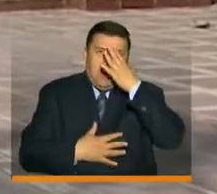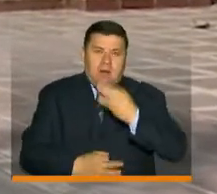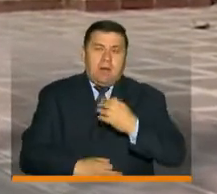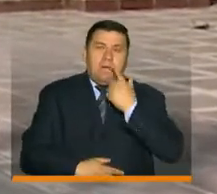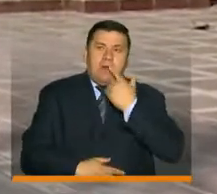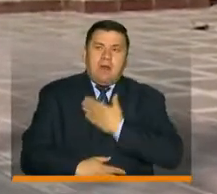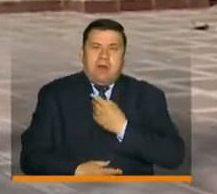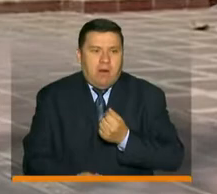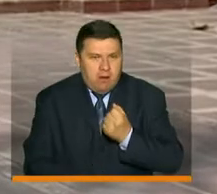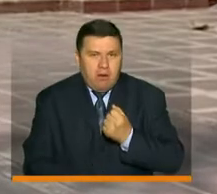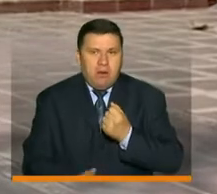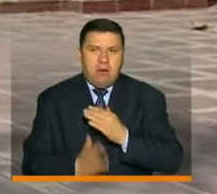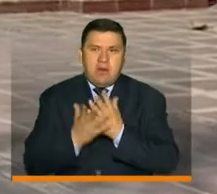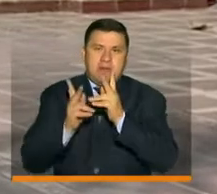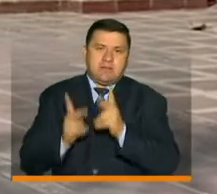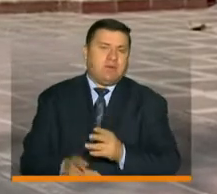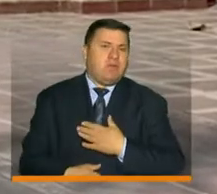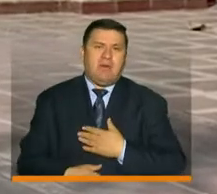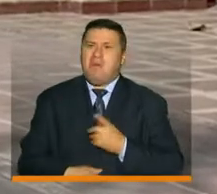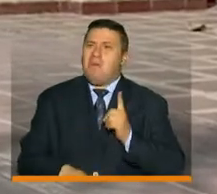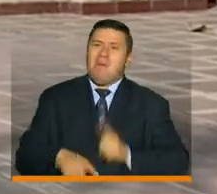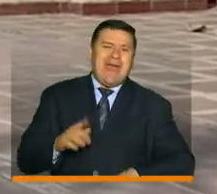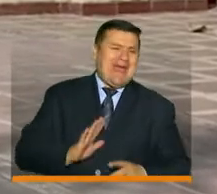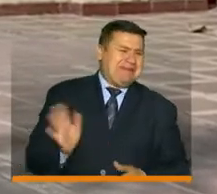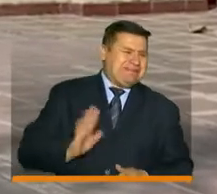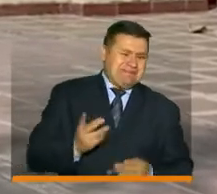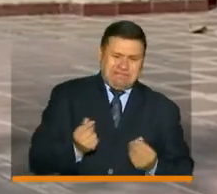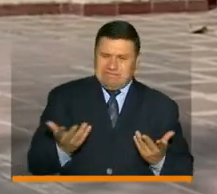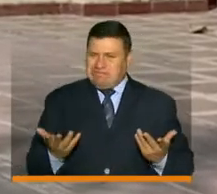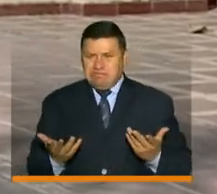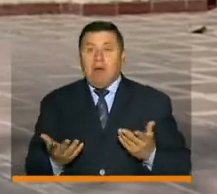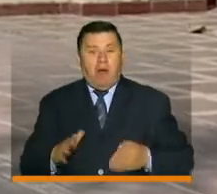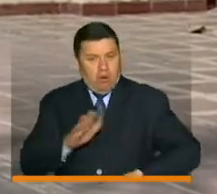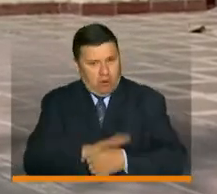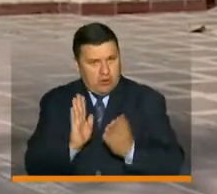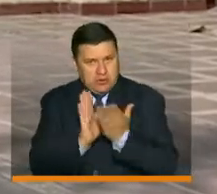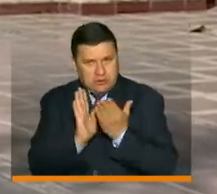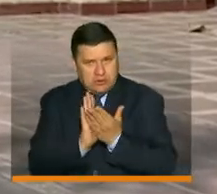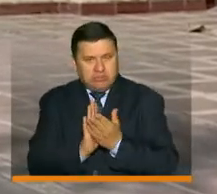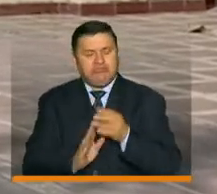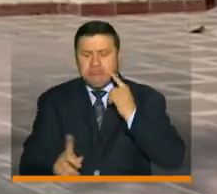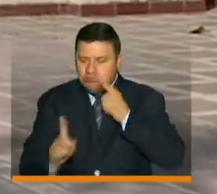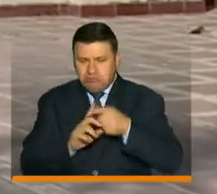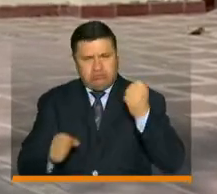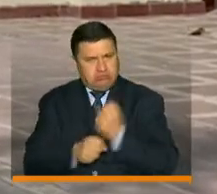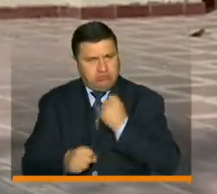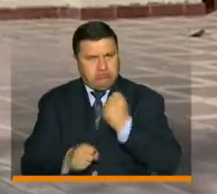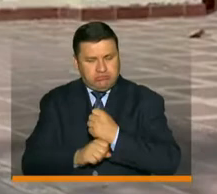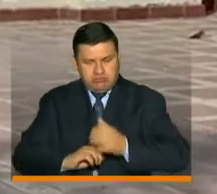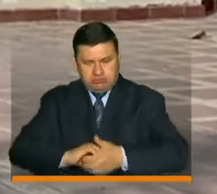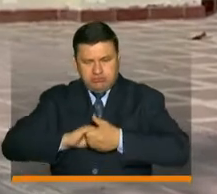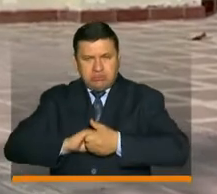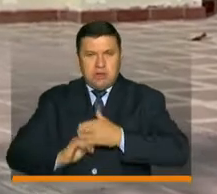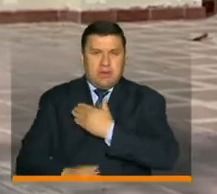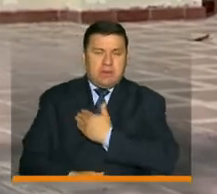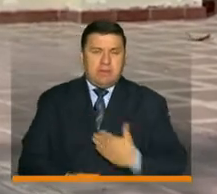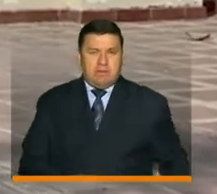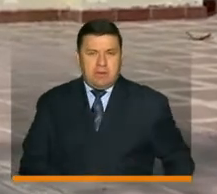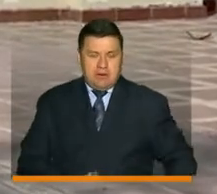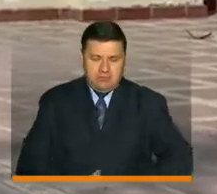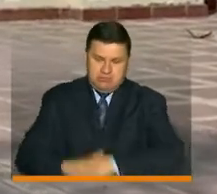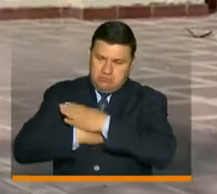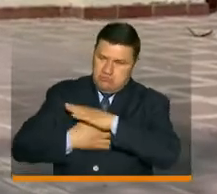padres de familia y a muchos estudiantes que no iban a poder continuar sus estudios. Seguimos trabajando de la mano del presidente de la